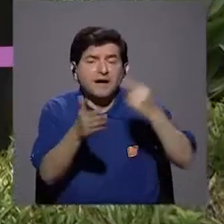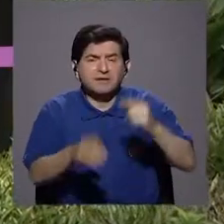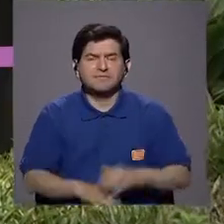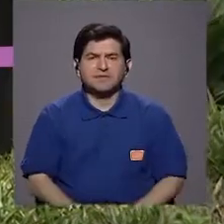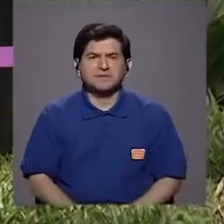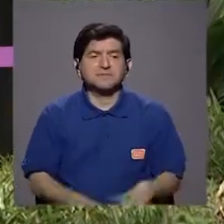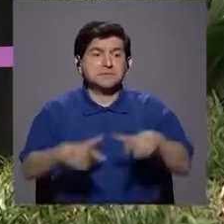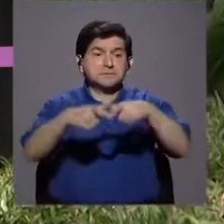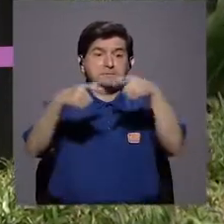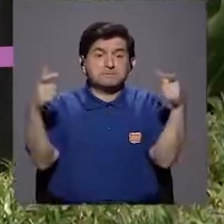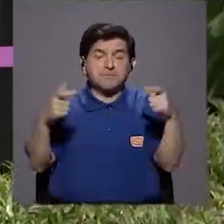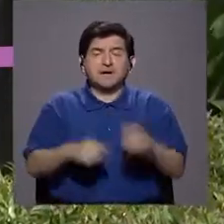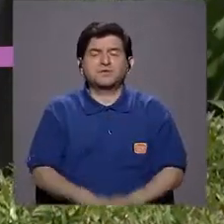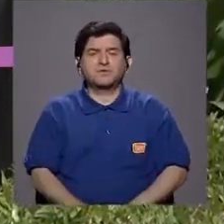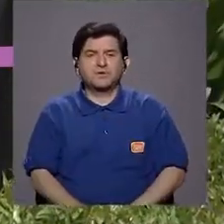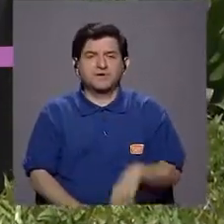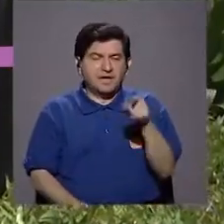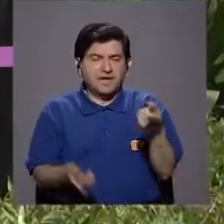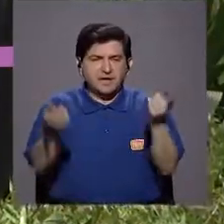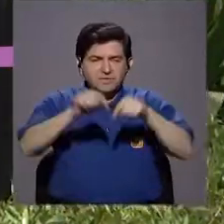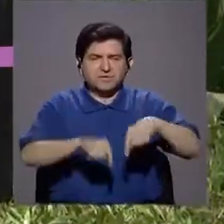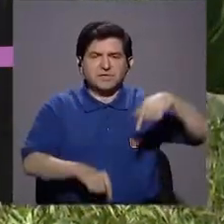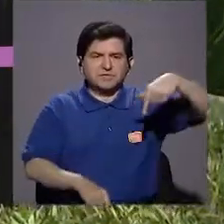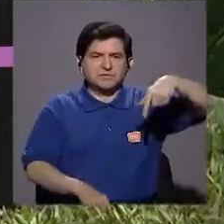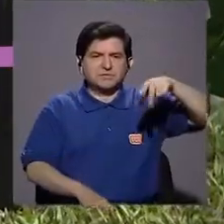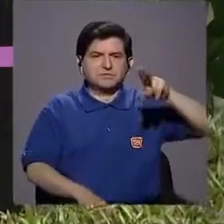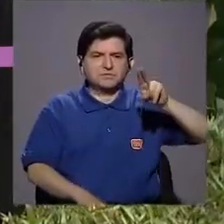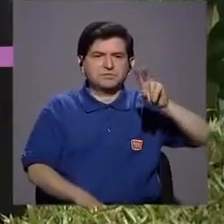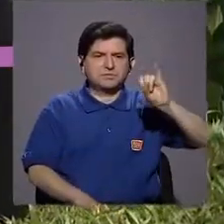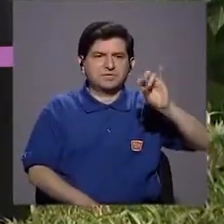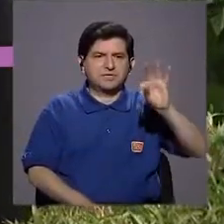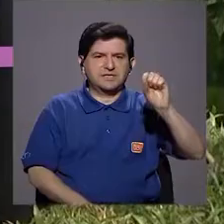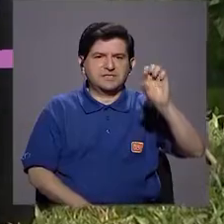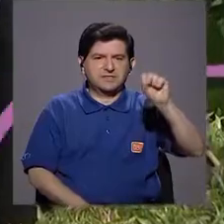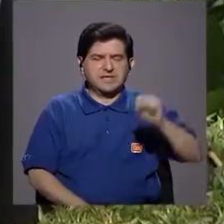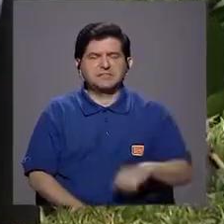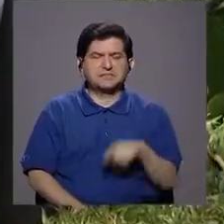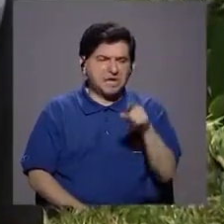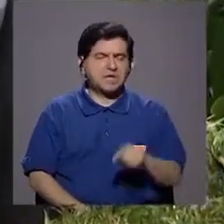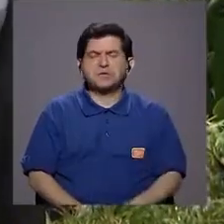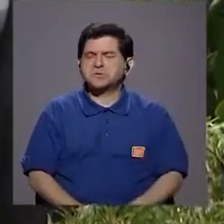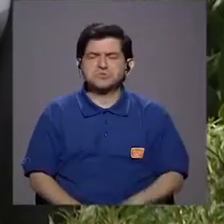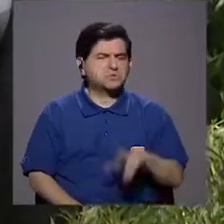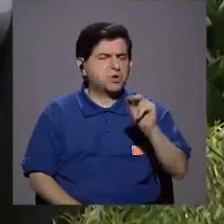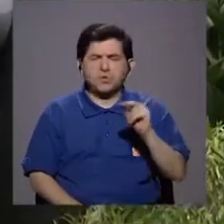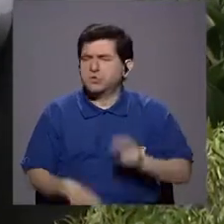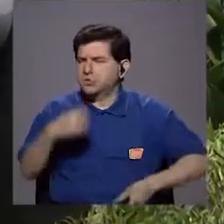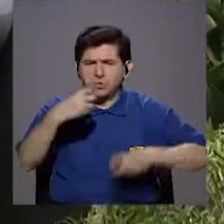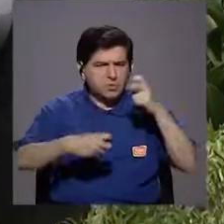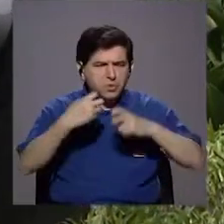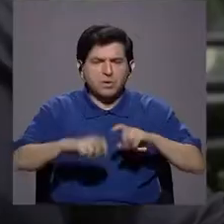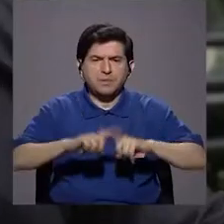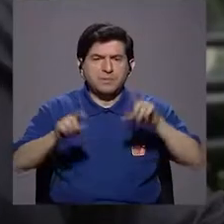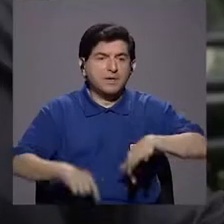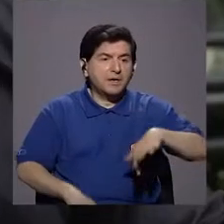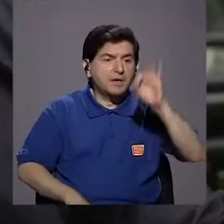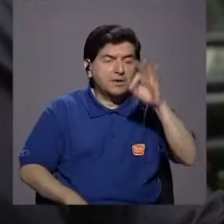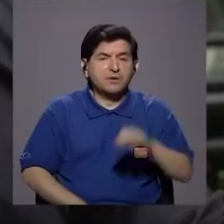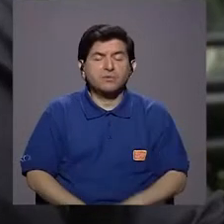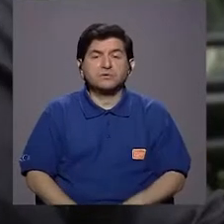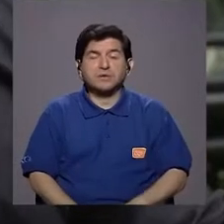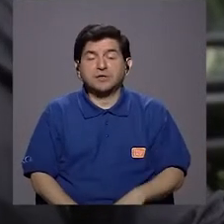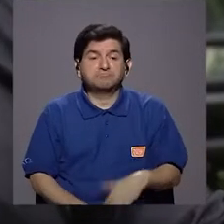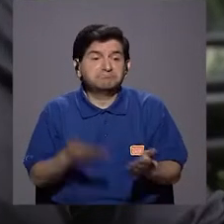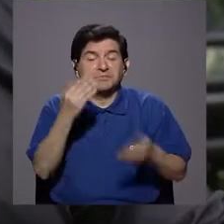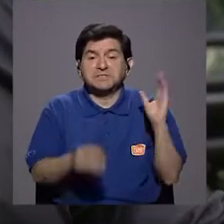veces, la gran mayoría de los quistes y tumores de la boca, que son benignos, los encontrás